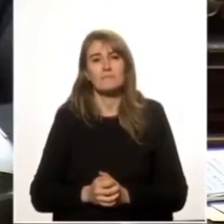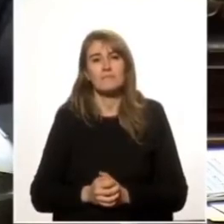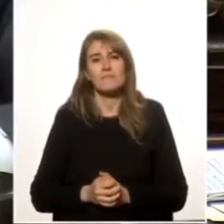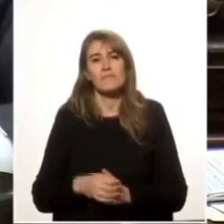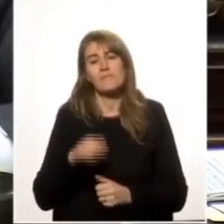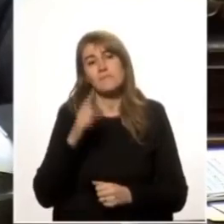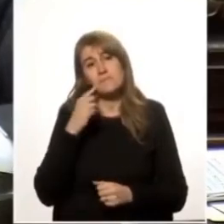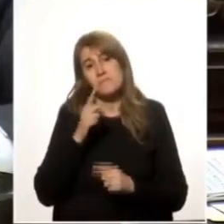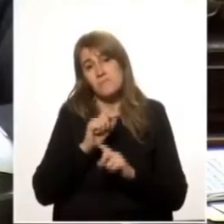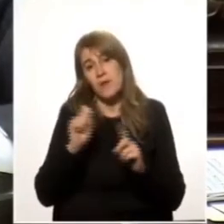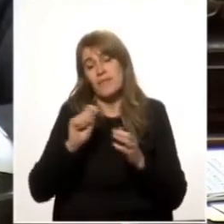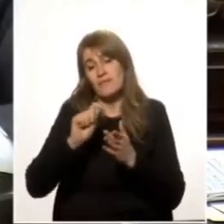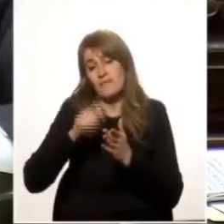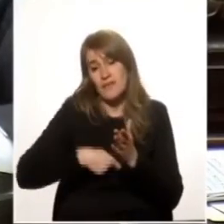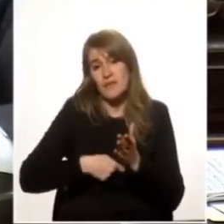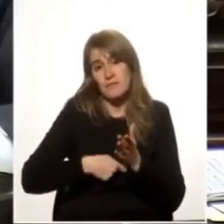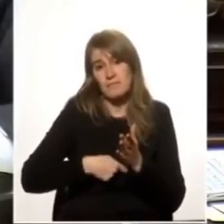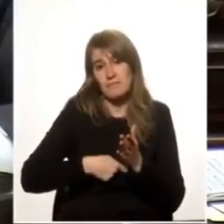firmamos